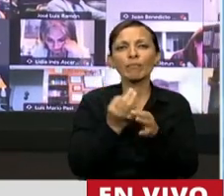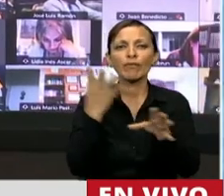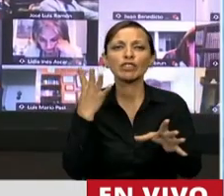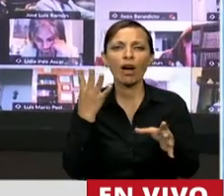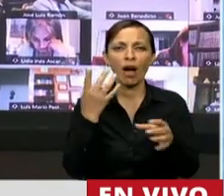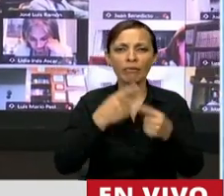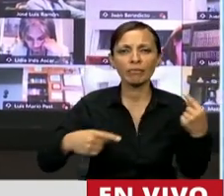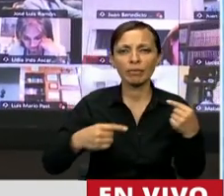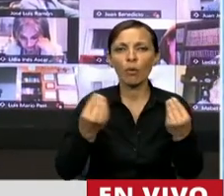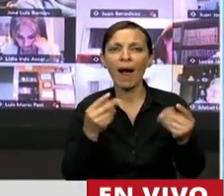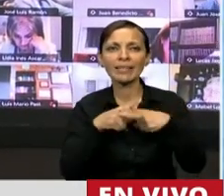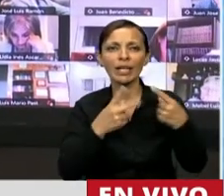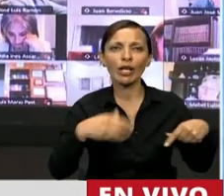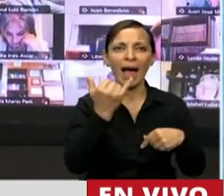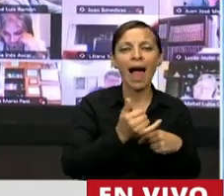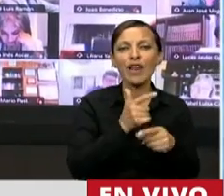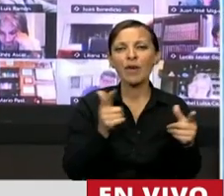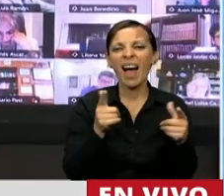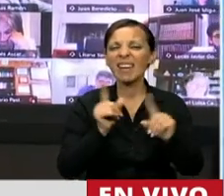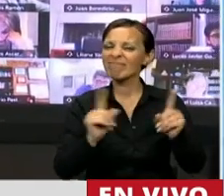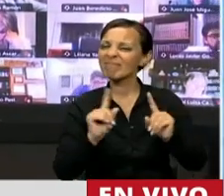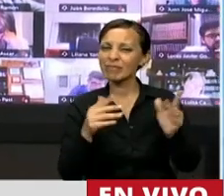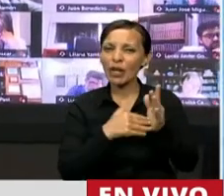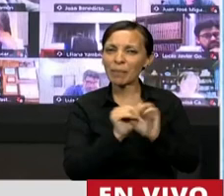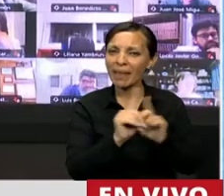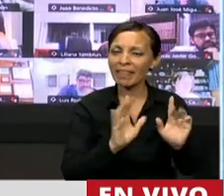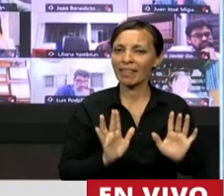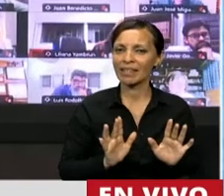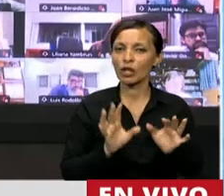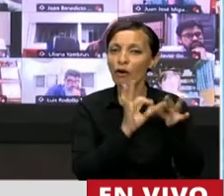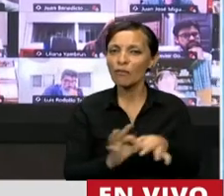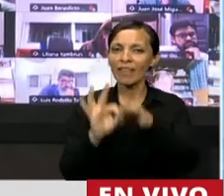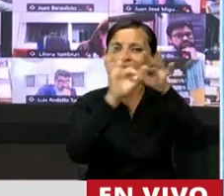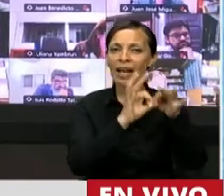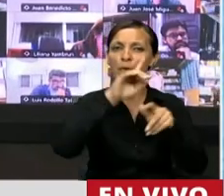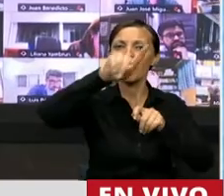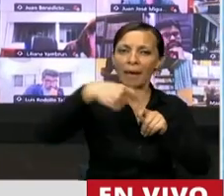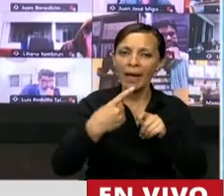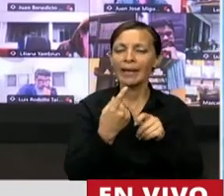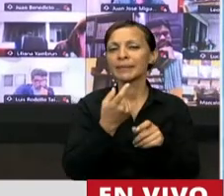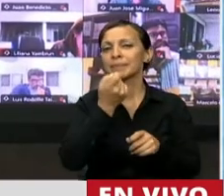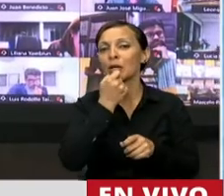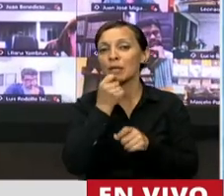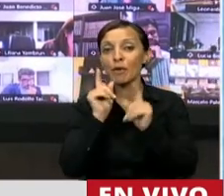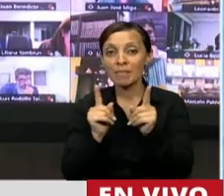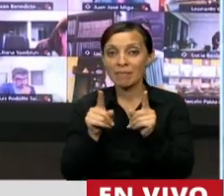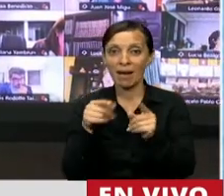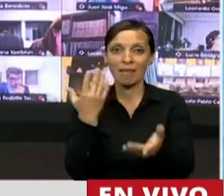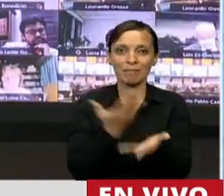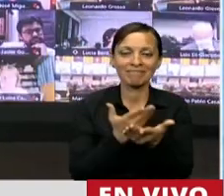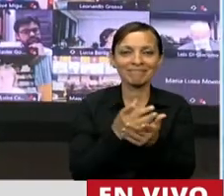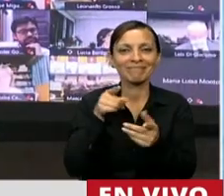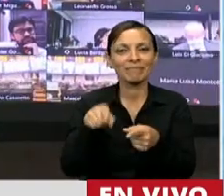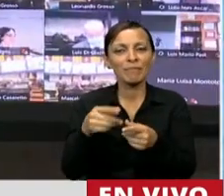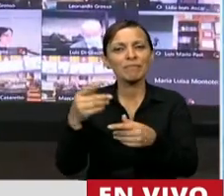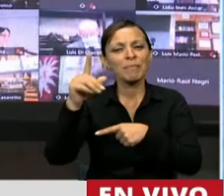no circula y si la tecnología está o no está y a qué apostamos. El federalismo se construye, por ejemplo, con esta iniciativa se